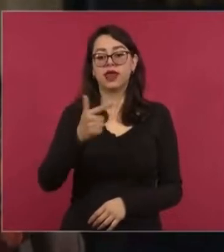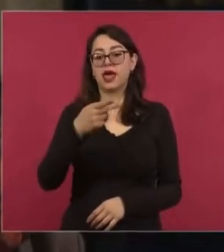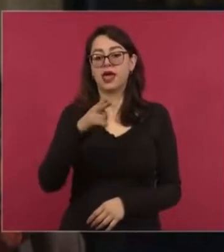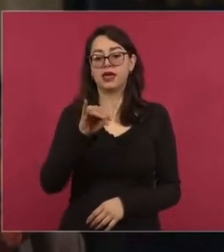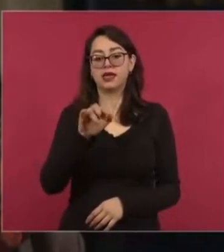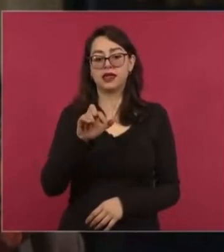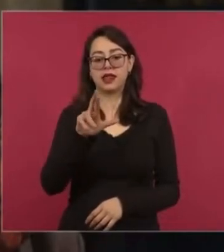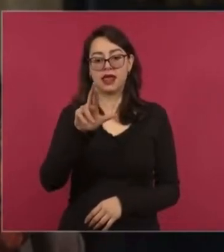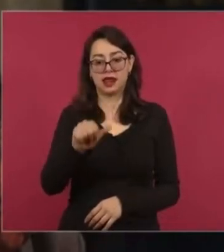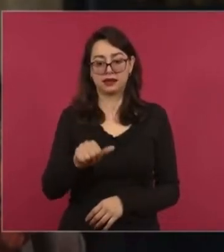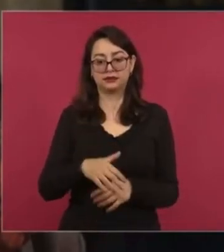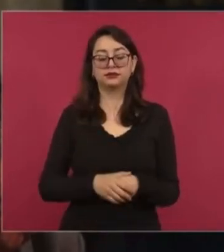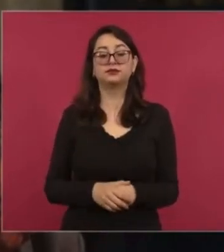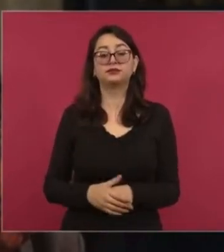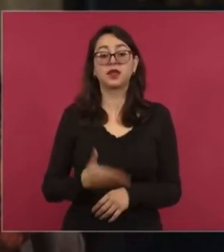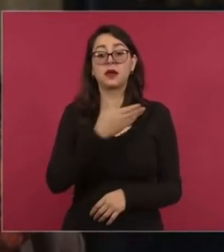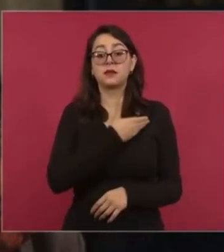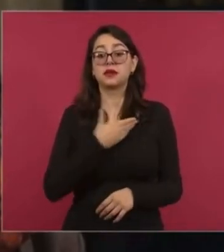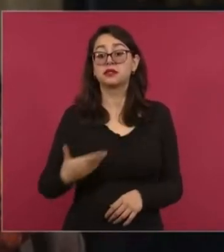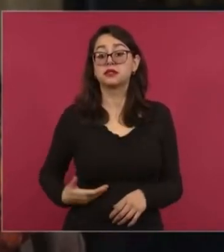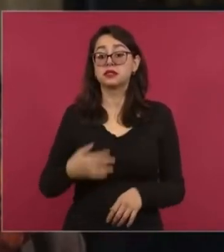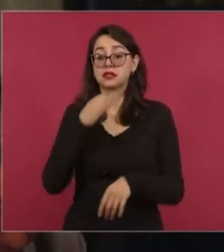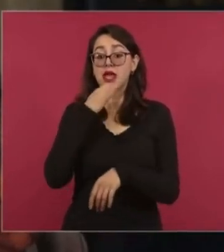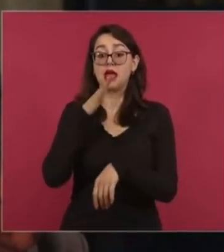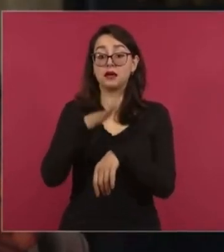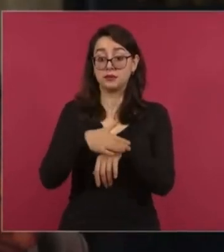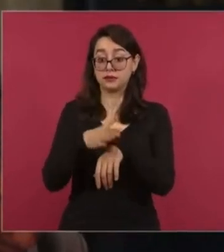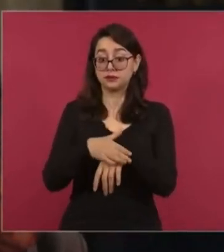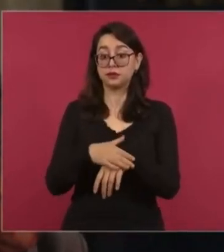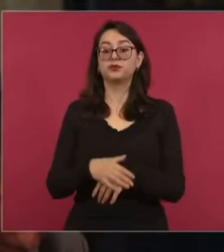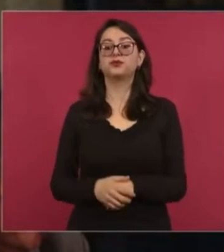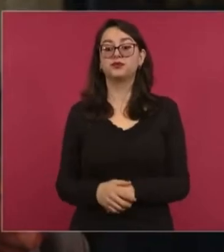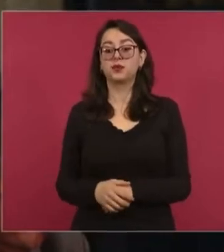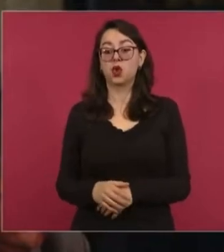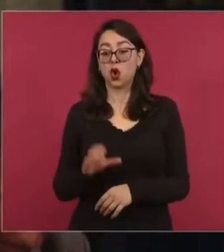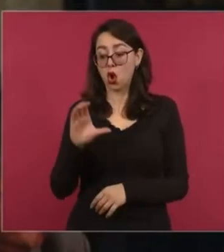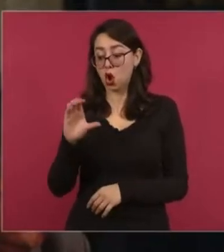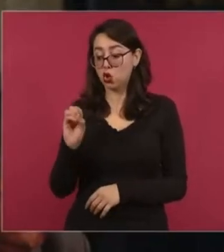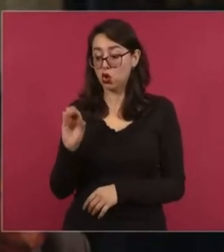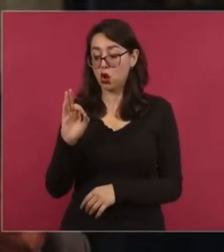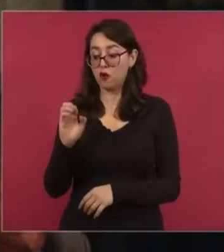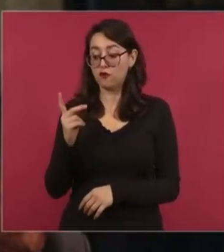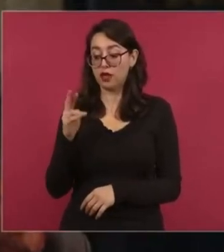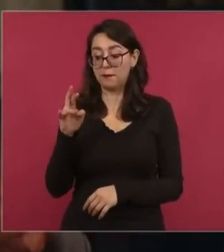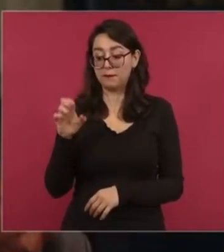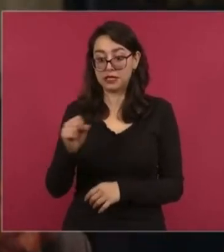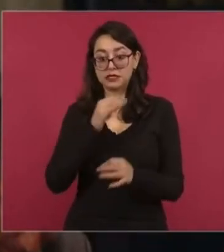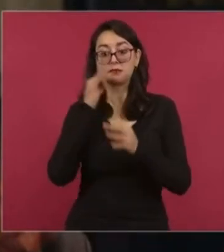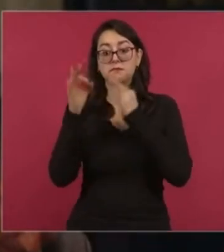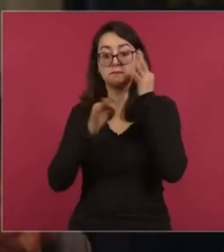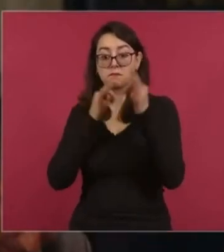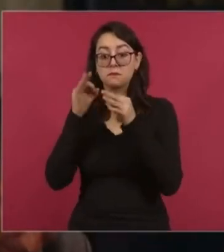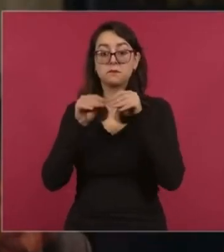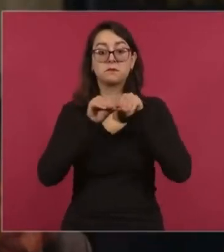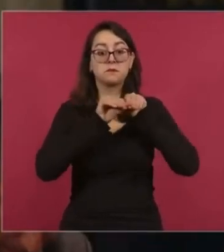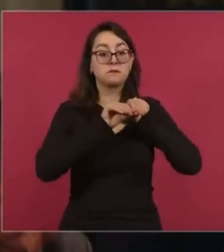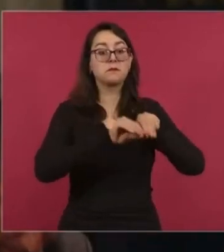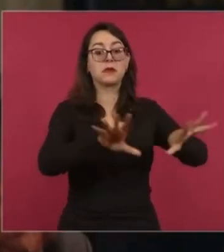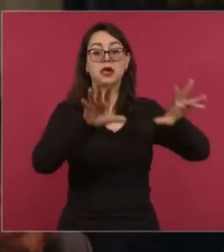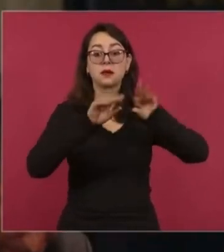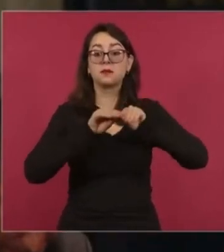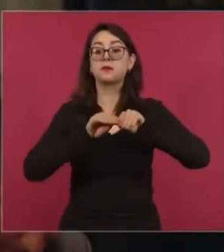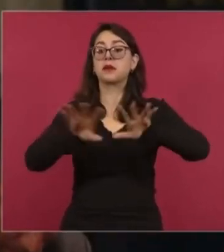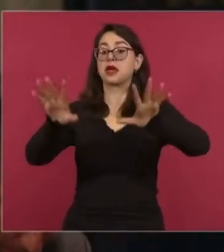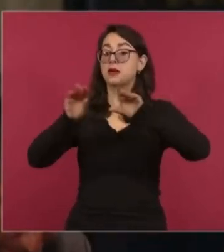Cofepris ha estado enviando las alertas de lo que ha estado denunciando de los médicos que hacen únicamente una